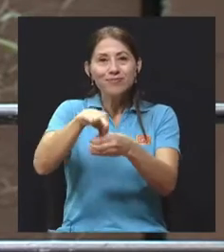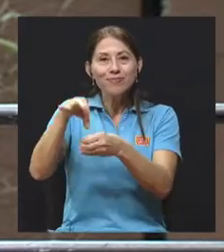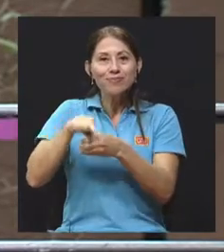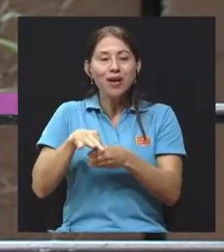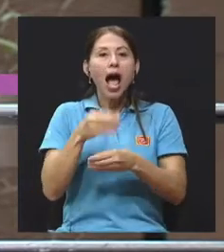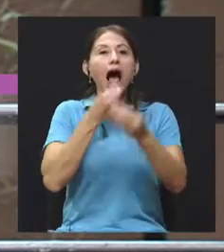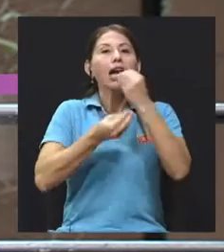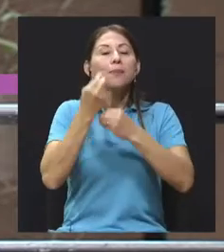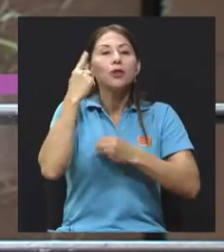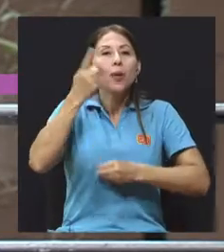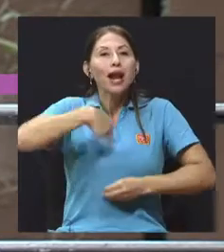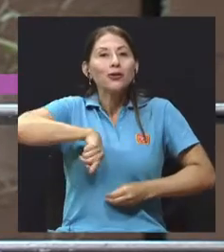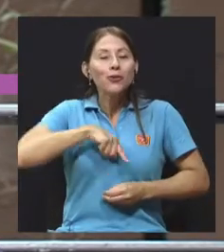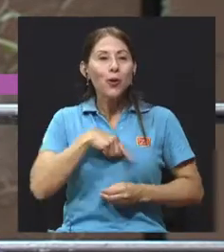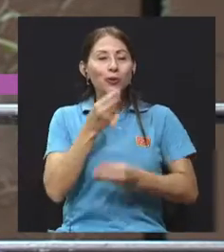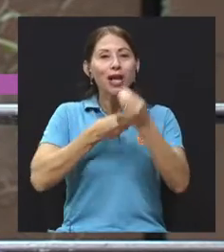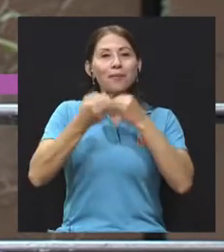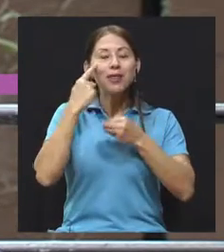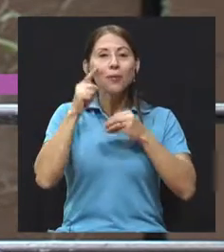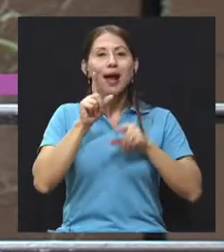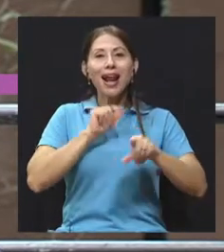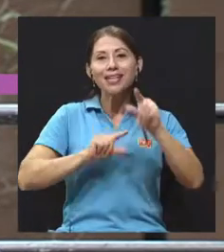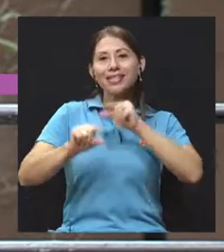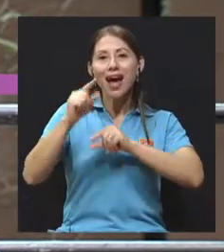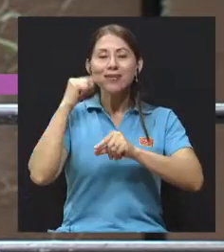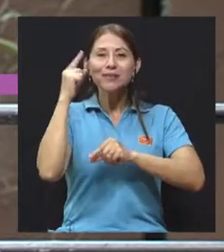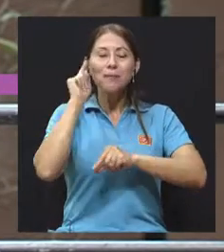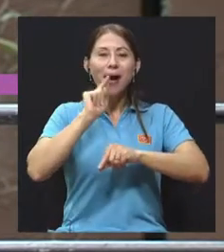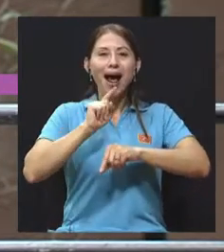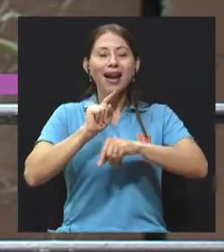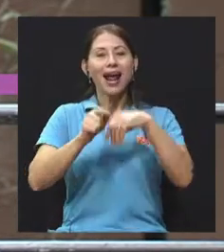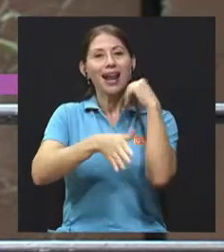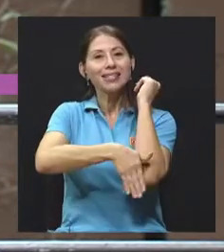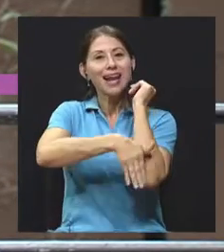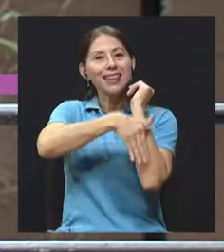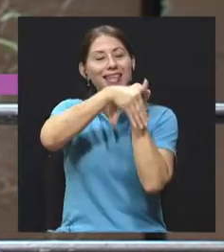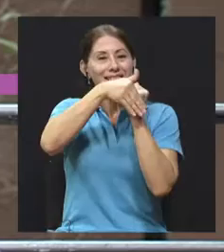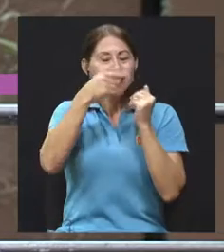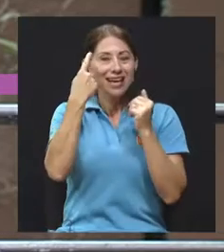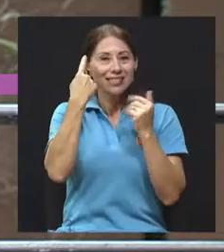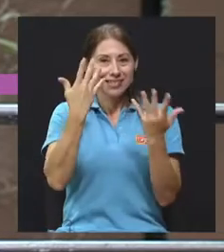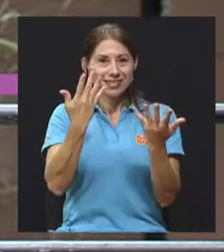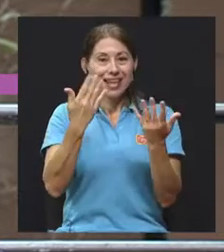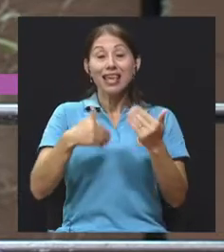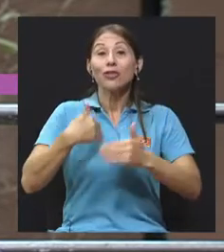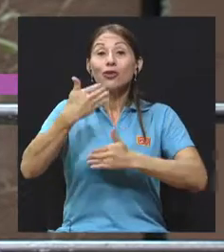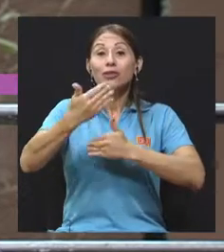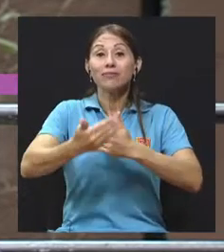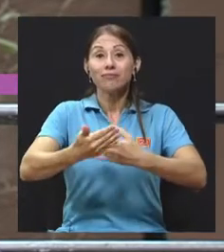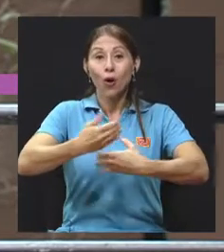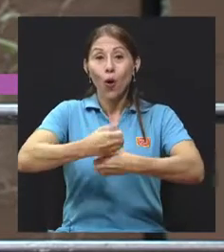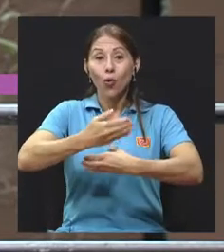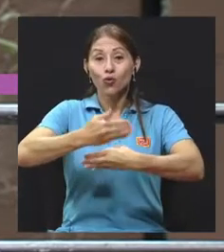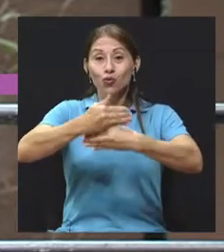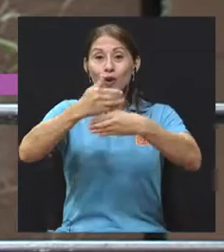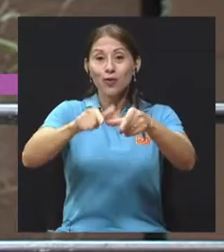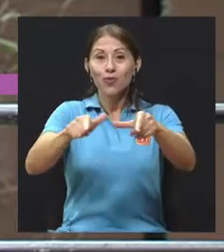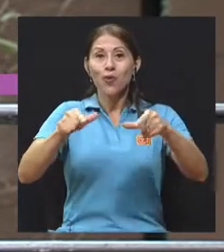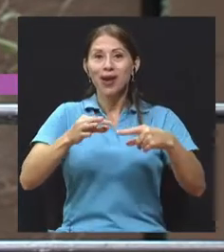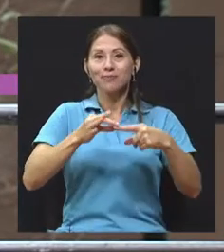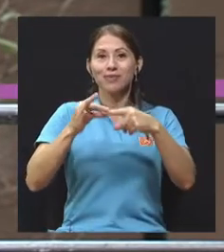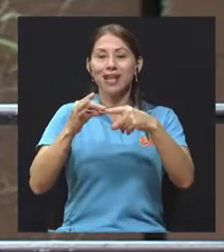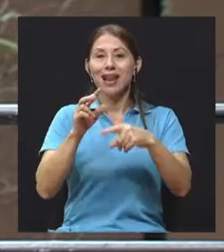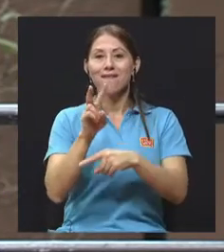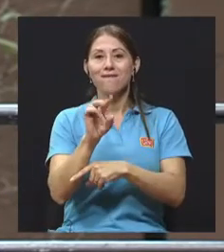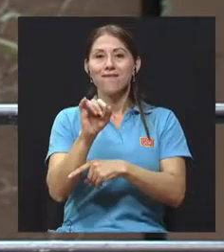las ardillas y para los animalitos. Y seguir en eso, después construir unos viveros para que haya esas especies, para